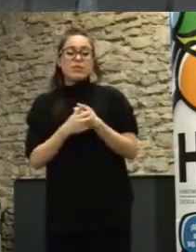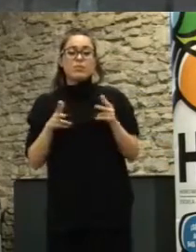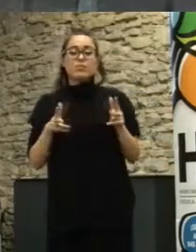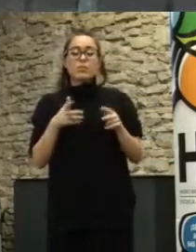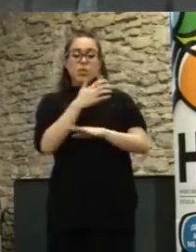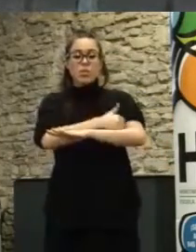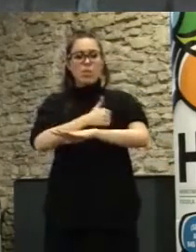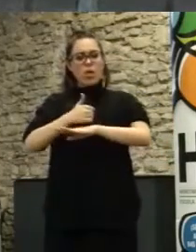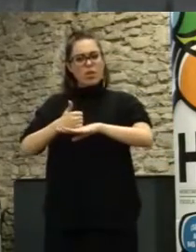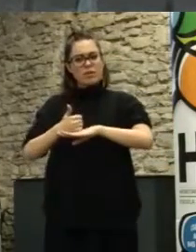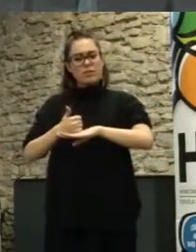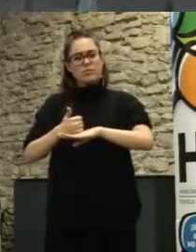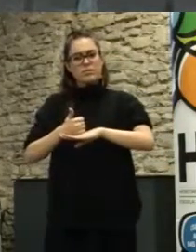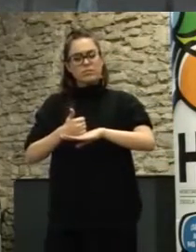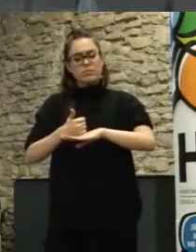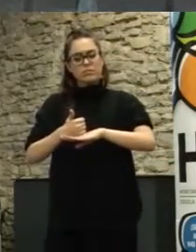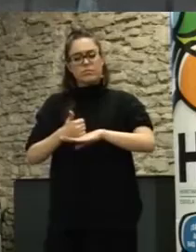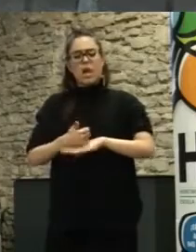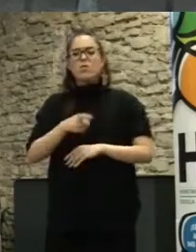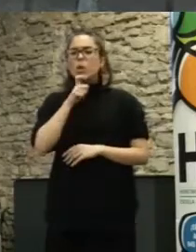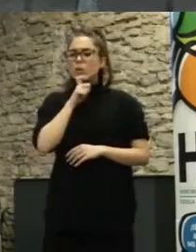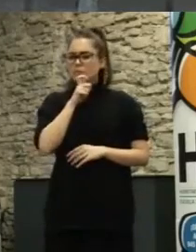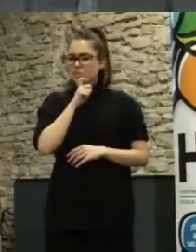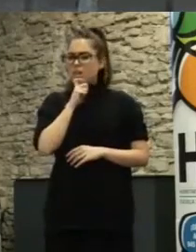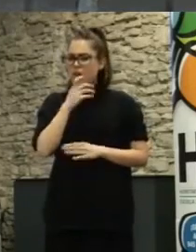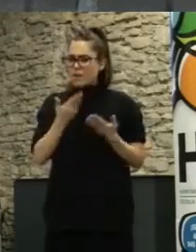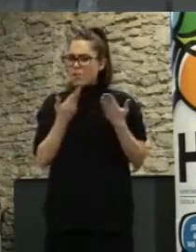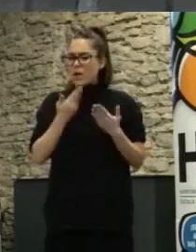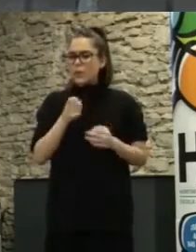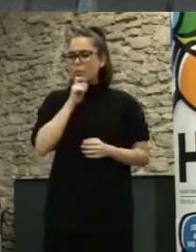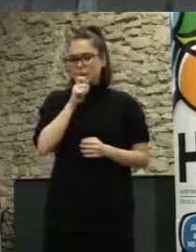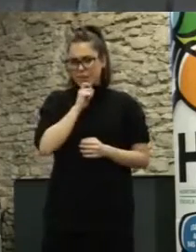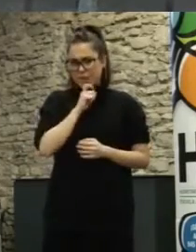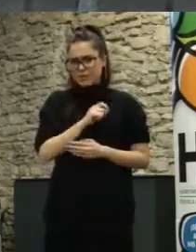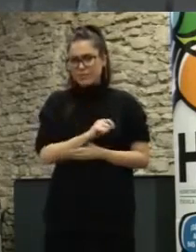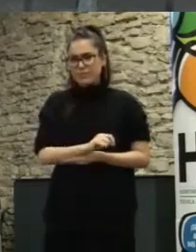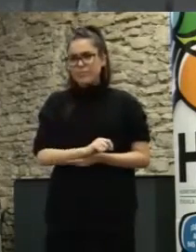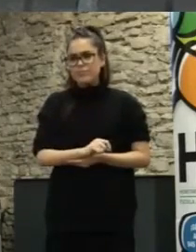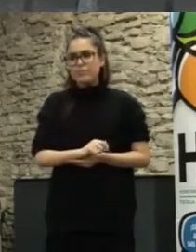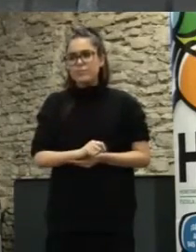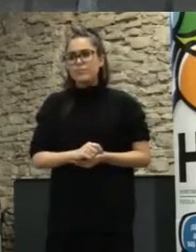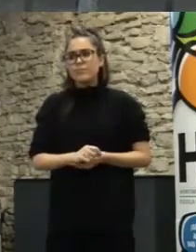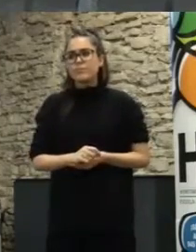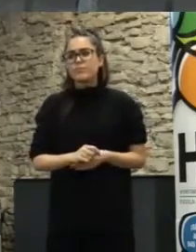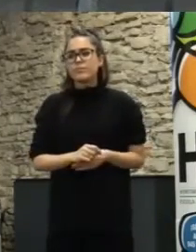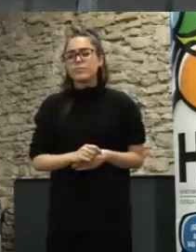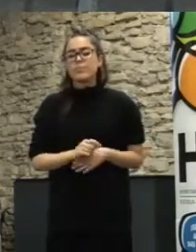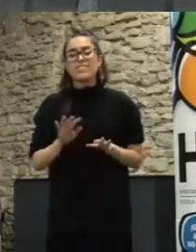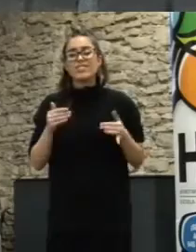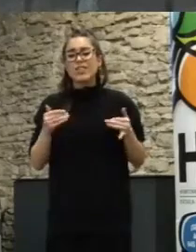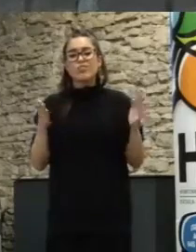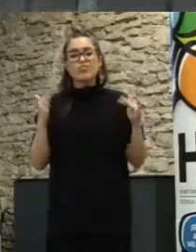tiene una parte intangible que es muy difícil de evaluar sobre esto desde luego no hay